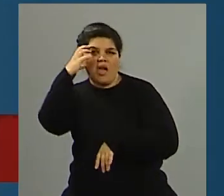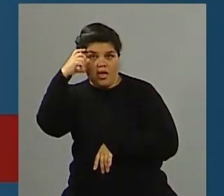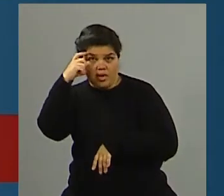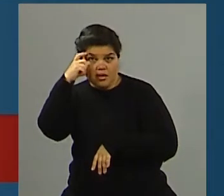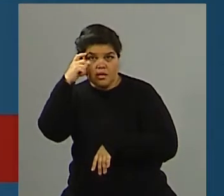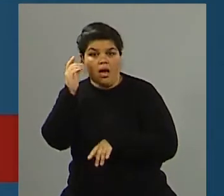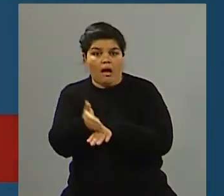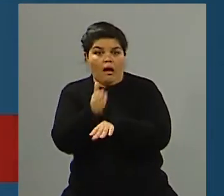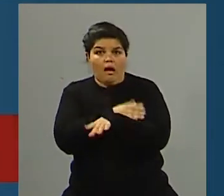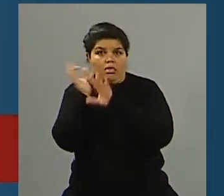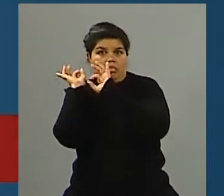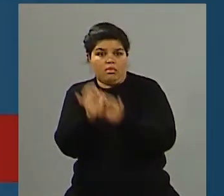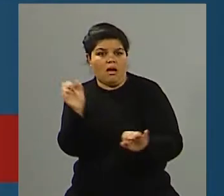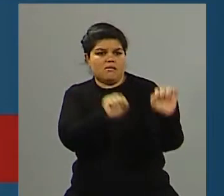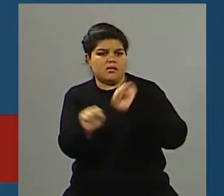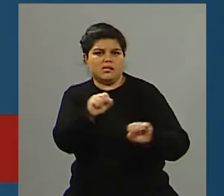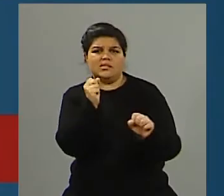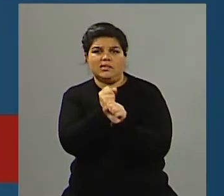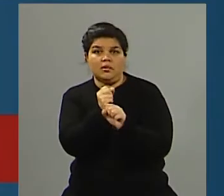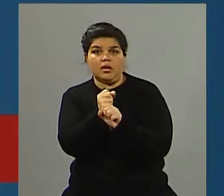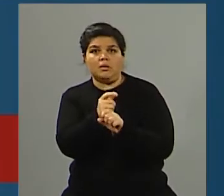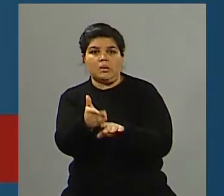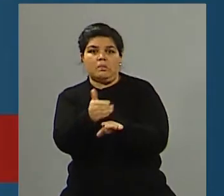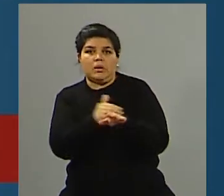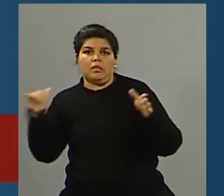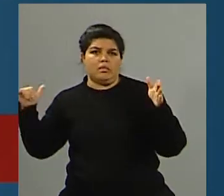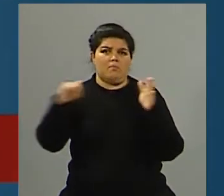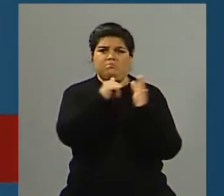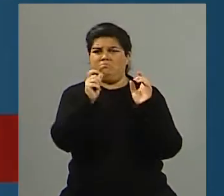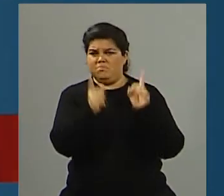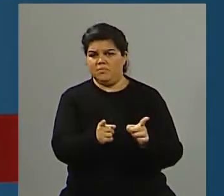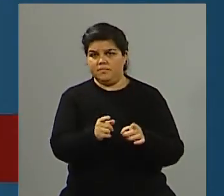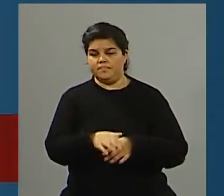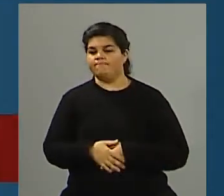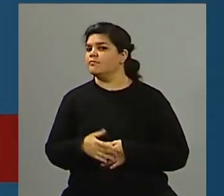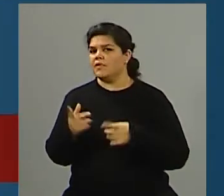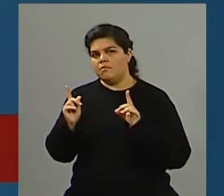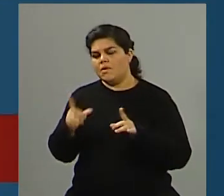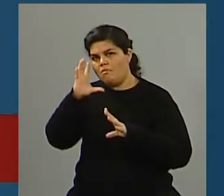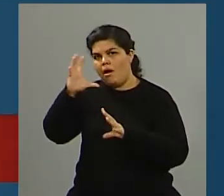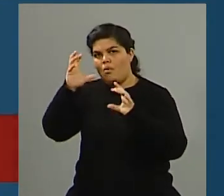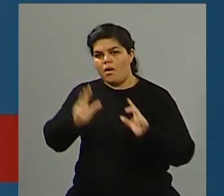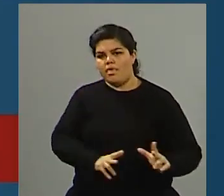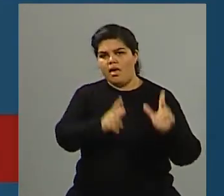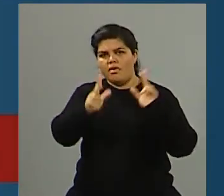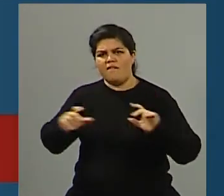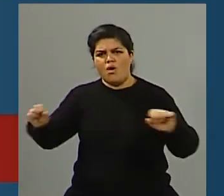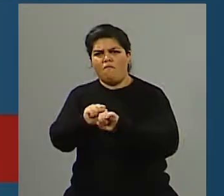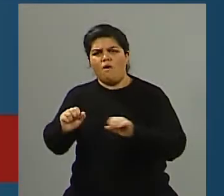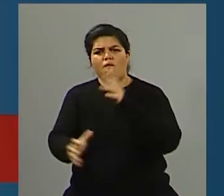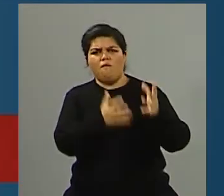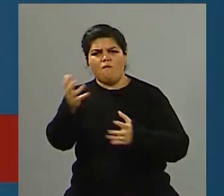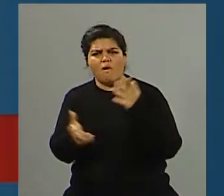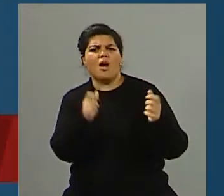Sí, realmente uno, creo que son imágenes que no vamos a olvidar, y bueno, vos decías, bien hacías referencia, que es difícil que